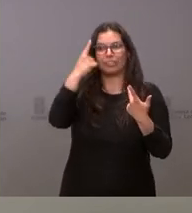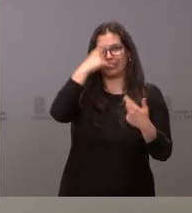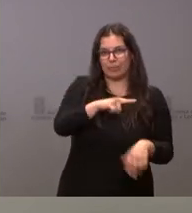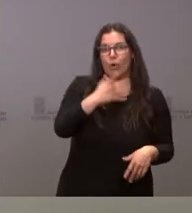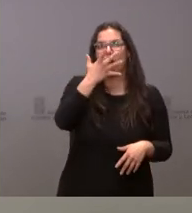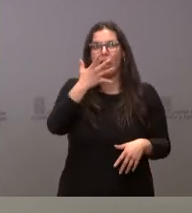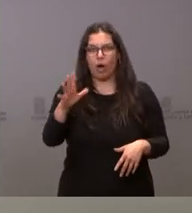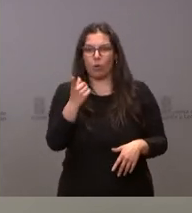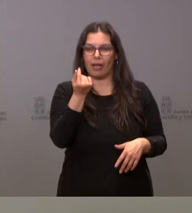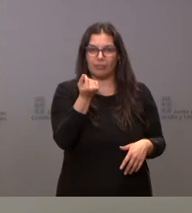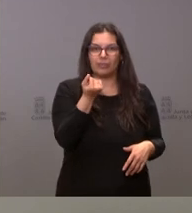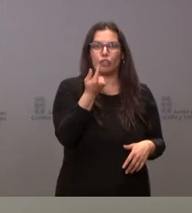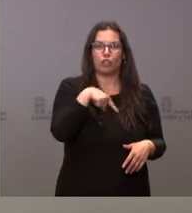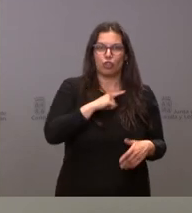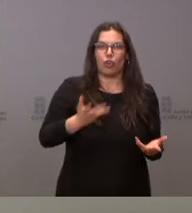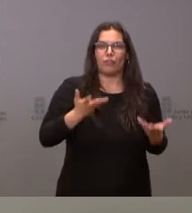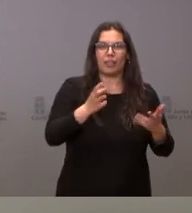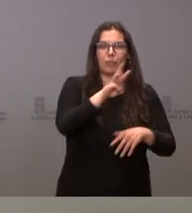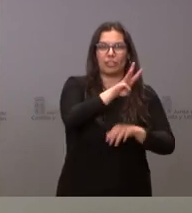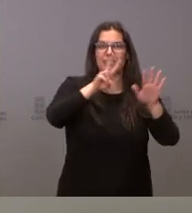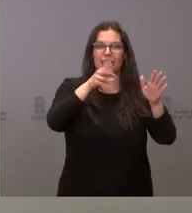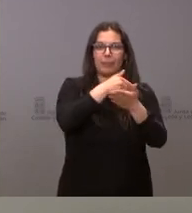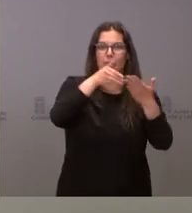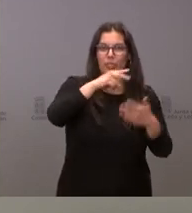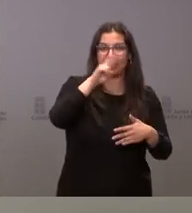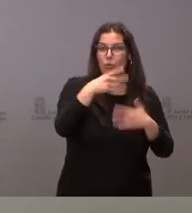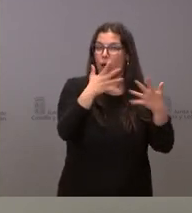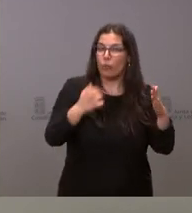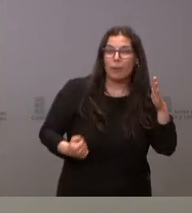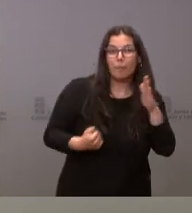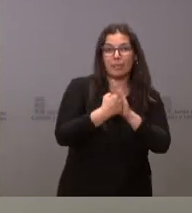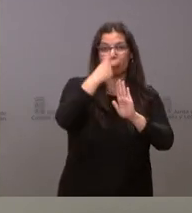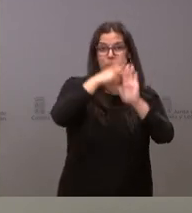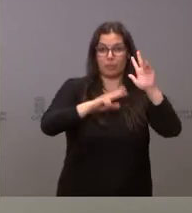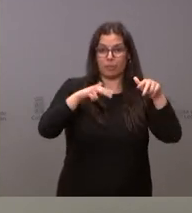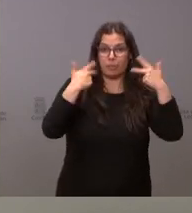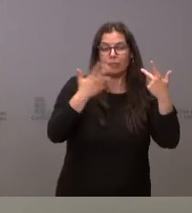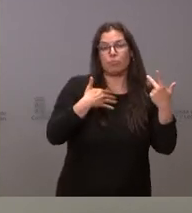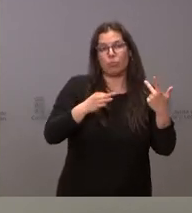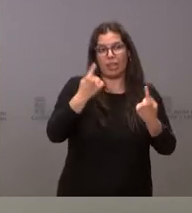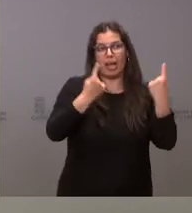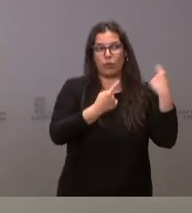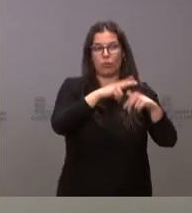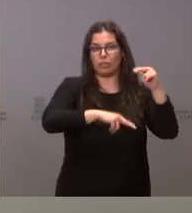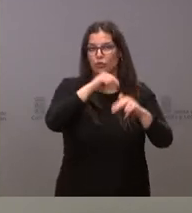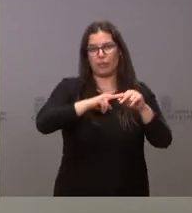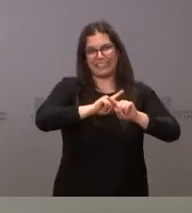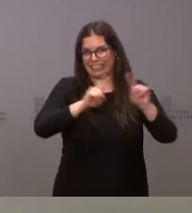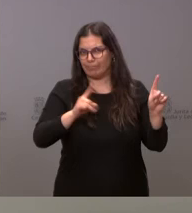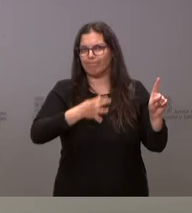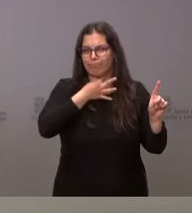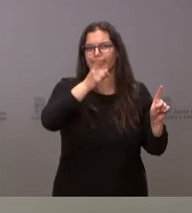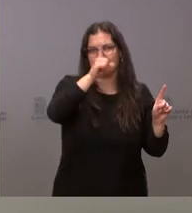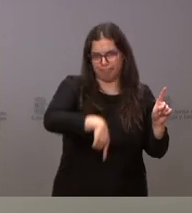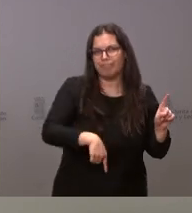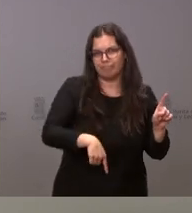pesar de este incremento de 37 millones de euros y yendo al máximo de lo que nos permite la normativa, quizá haya algunas obras que, aun así, se puedan quedar